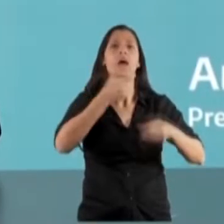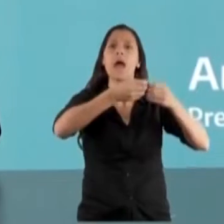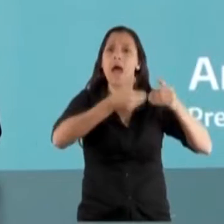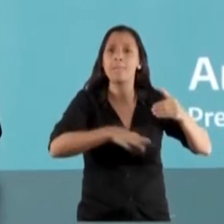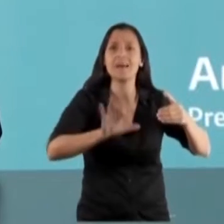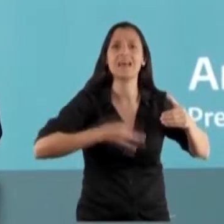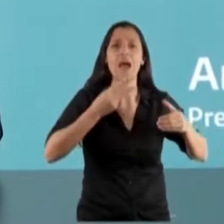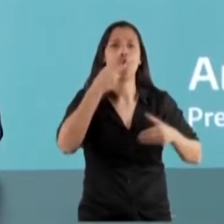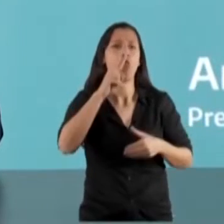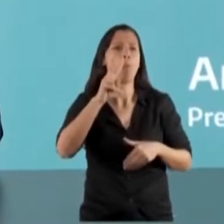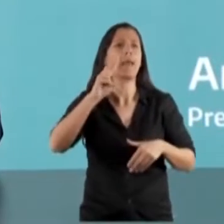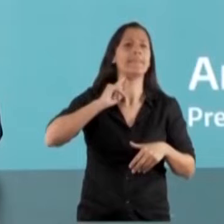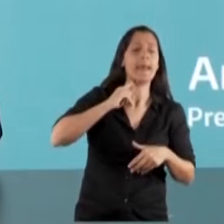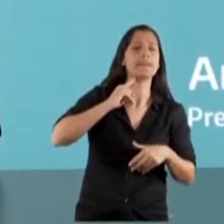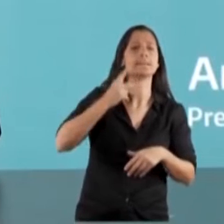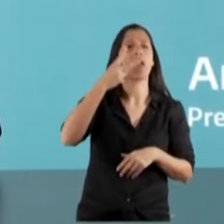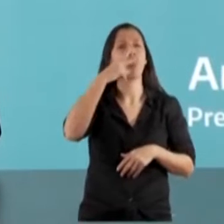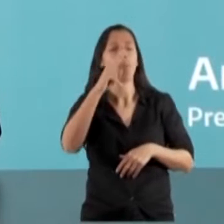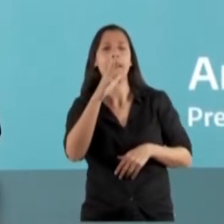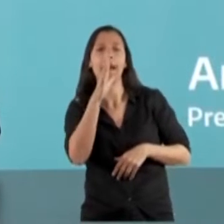2013-2014